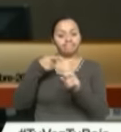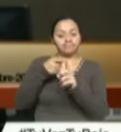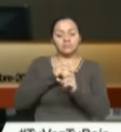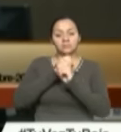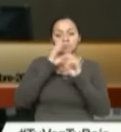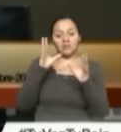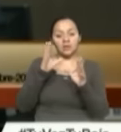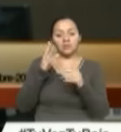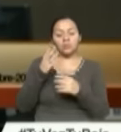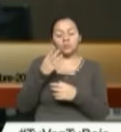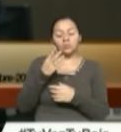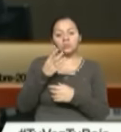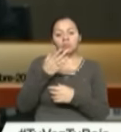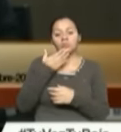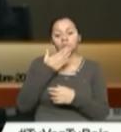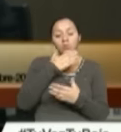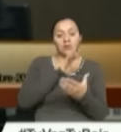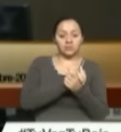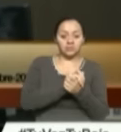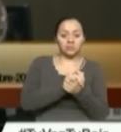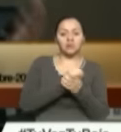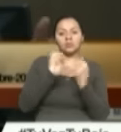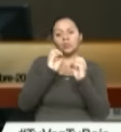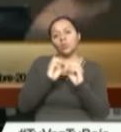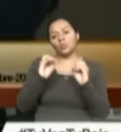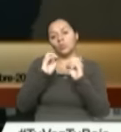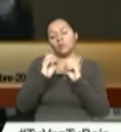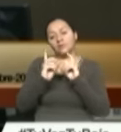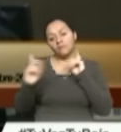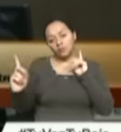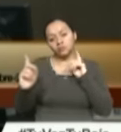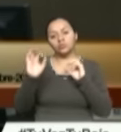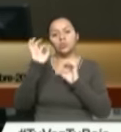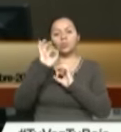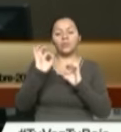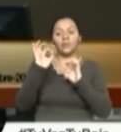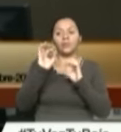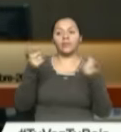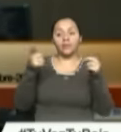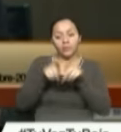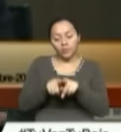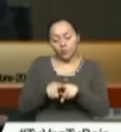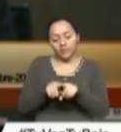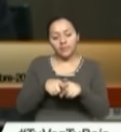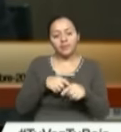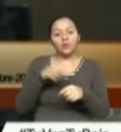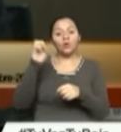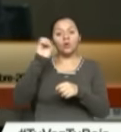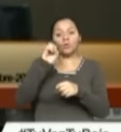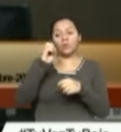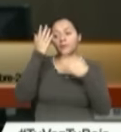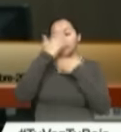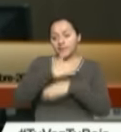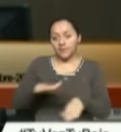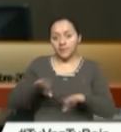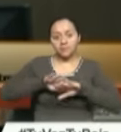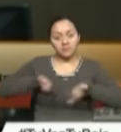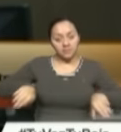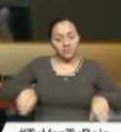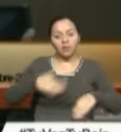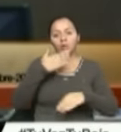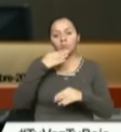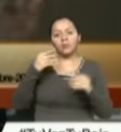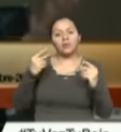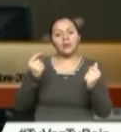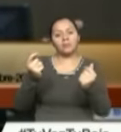civil, ya sea en matrimonio, ya sea en divorcio, en reconocimiento de la unión de hecho o terminación de la misma, de una forma más